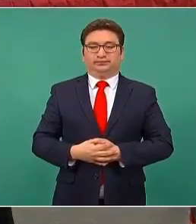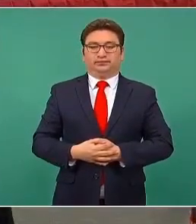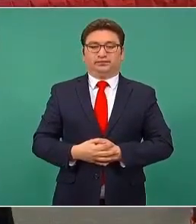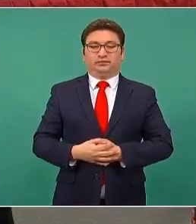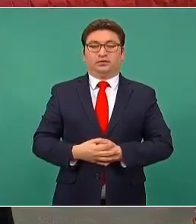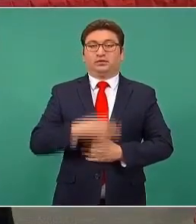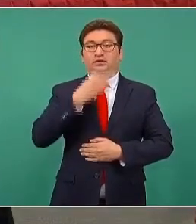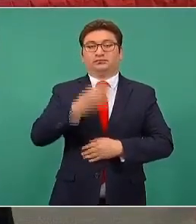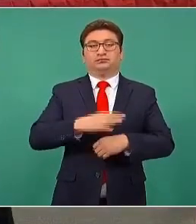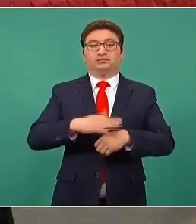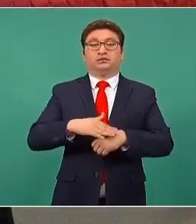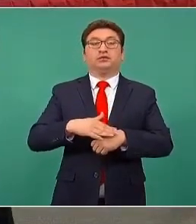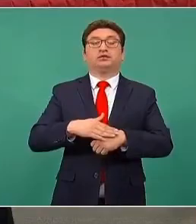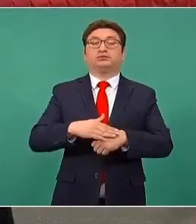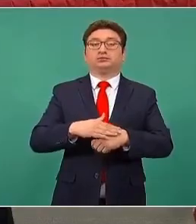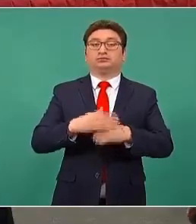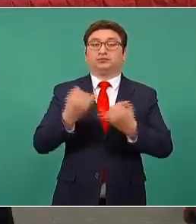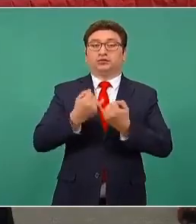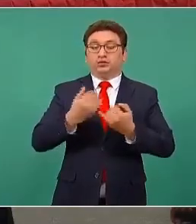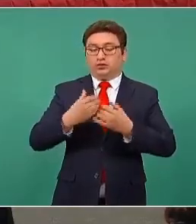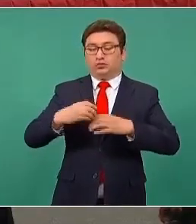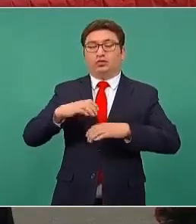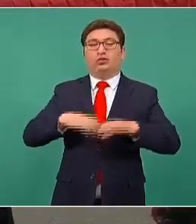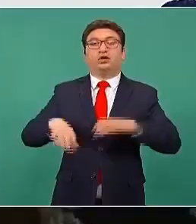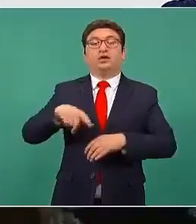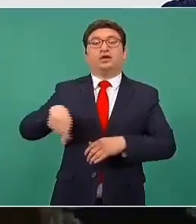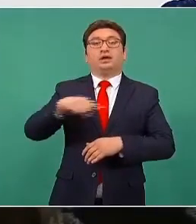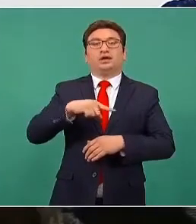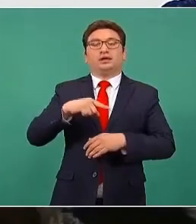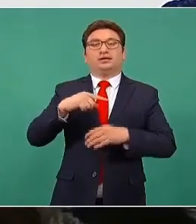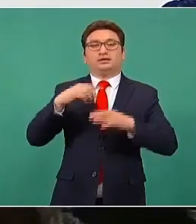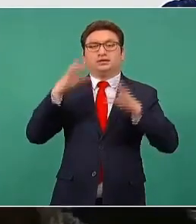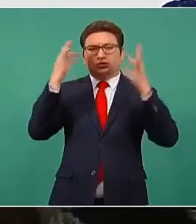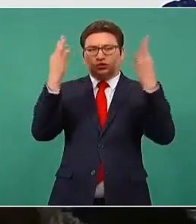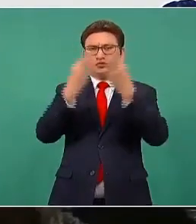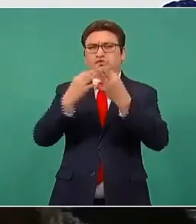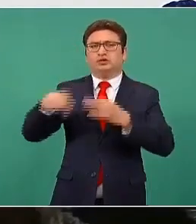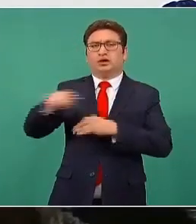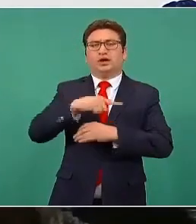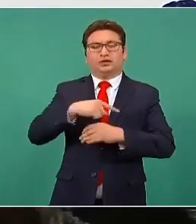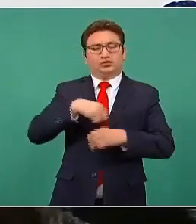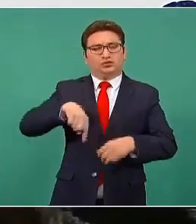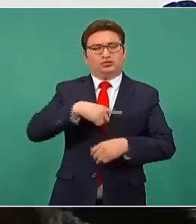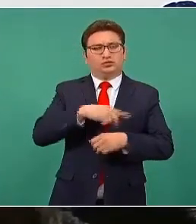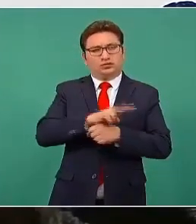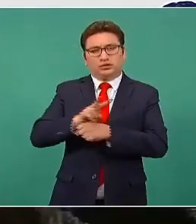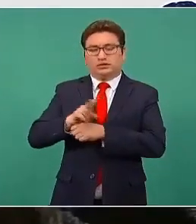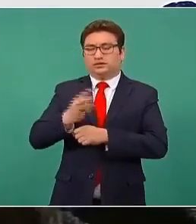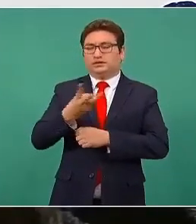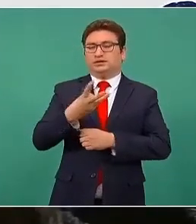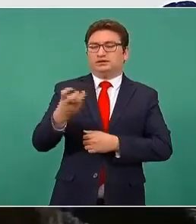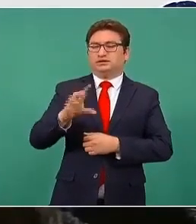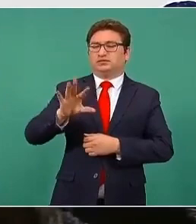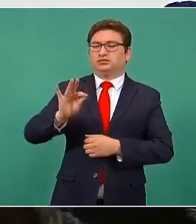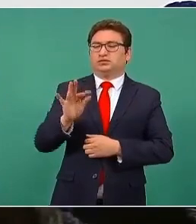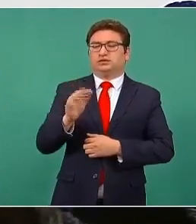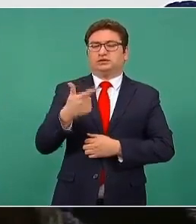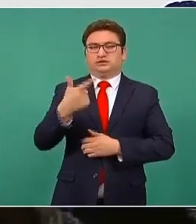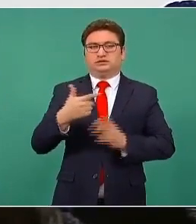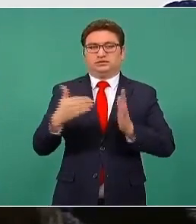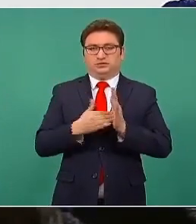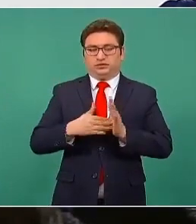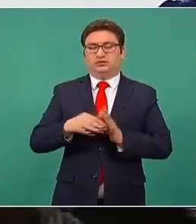Informarles que han aplicado hasta ahora en los consulados, que nos ha pedido mucho el señor presidente que estemos pendientes, 347 mil